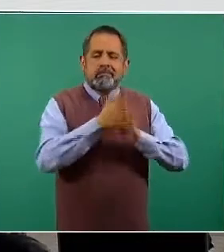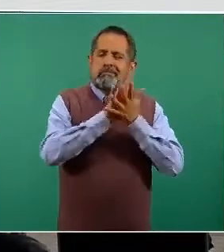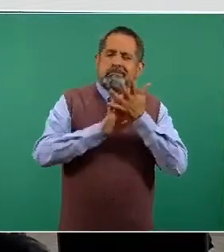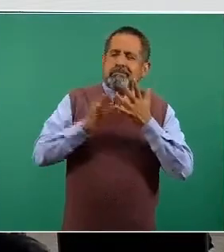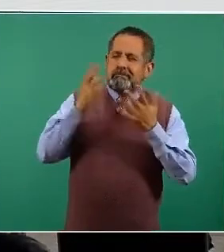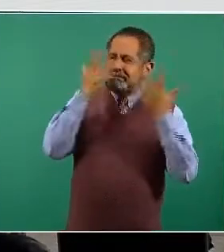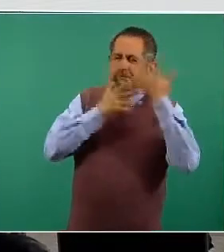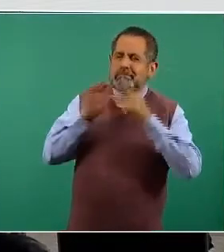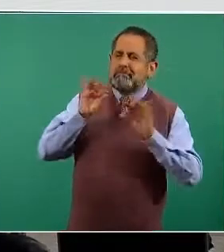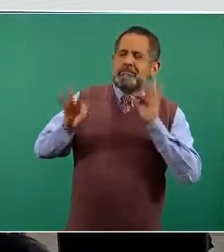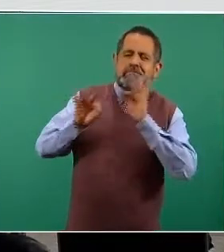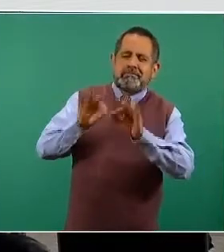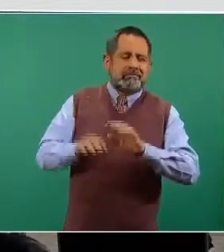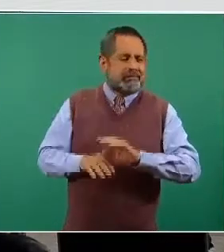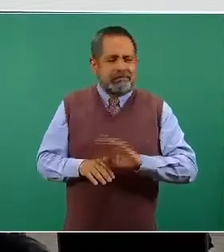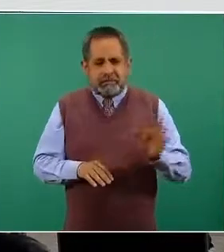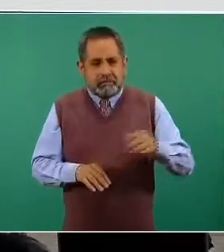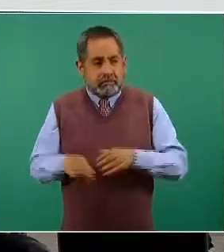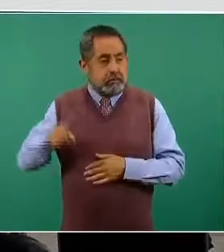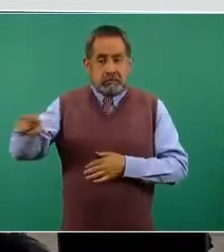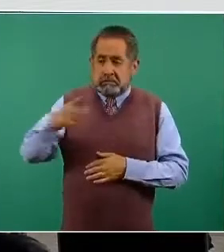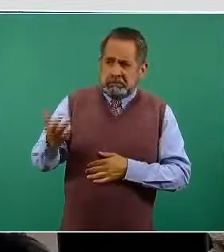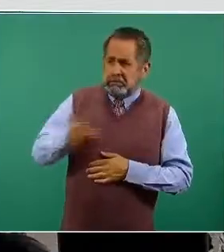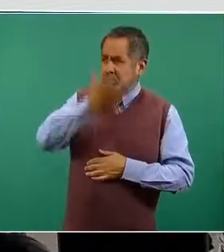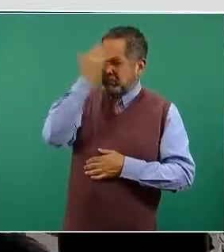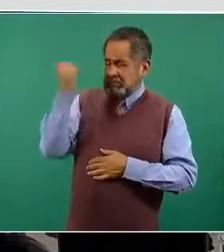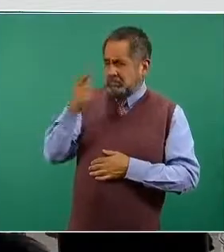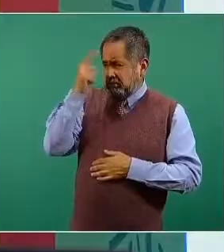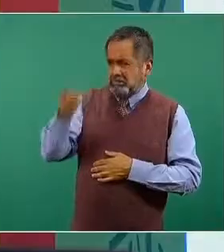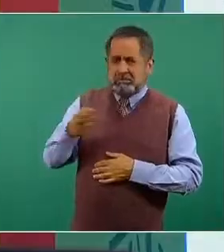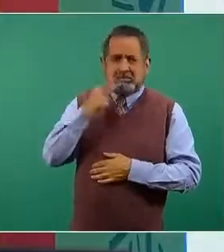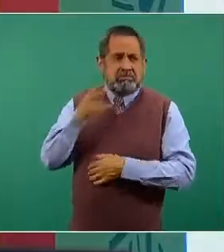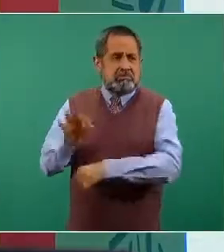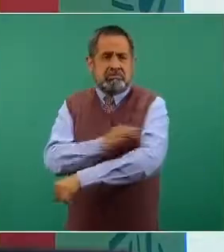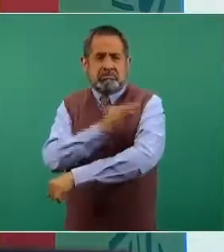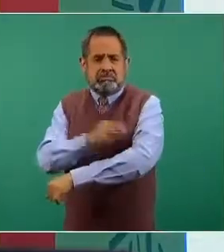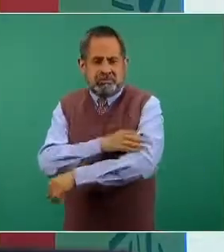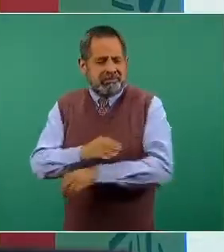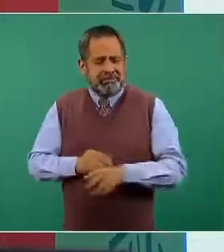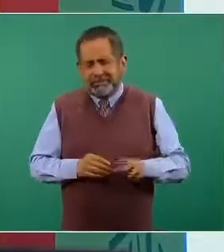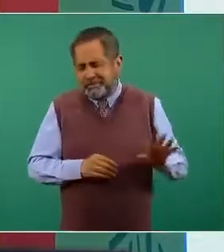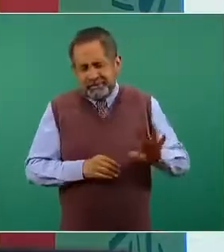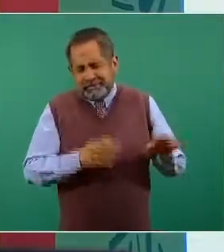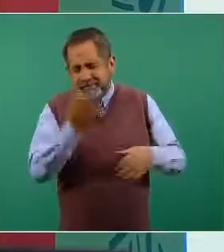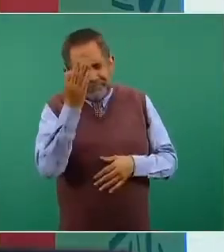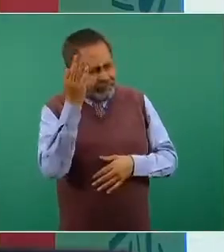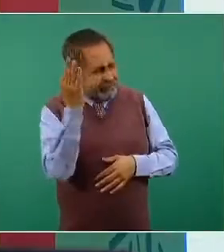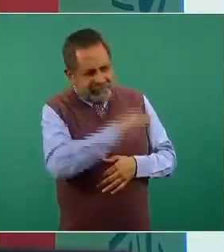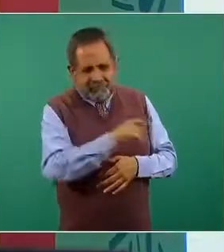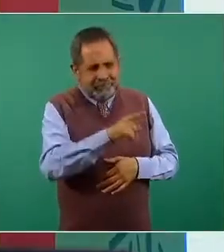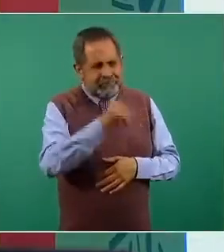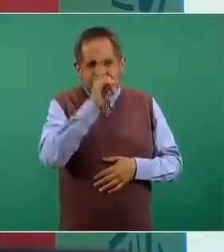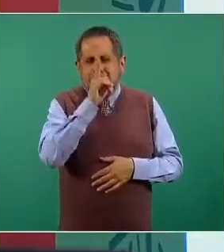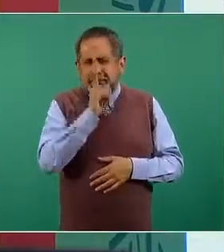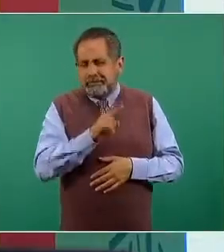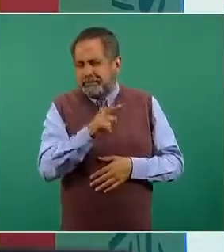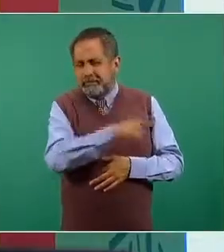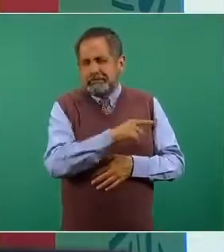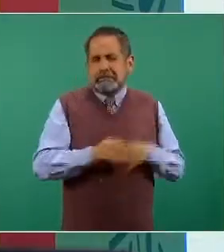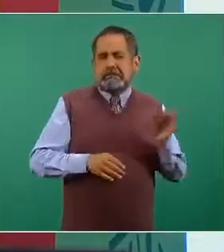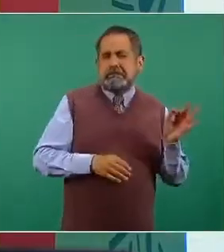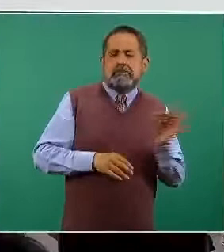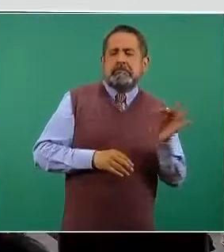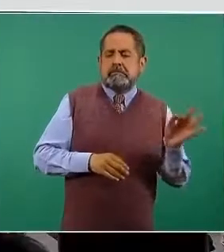suposición de que personas sin capacidad médica están vacunando. Esto es falso, esto es una mentira sembrada